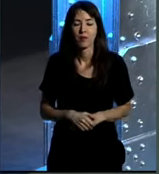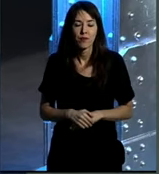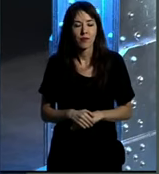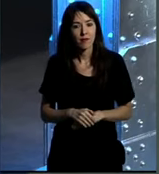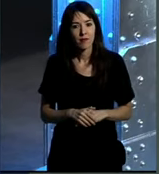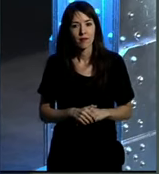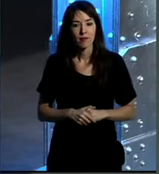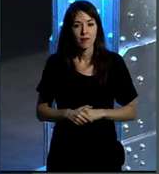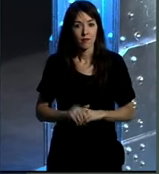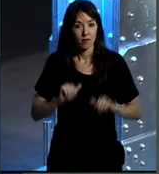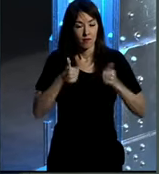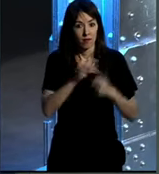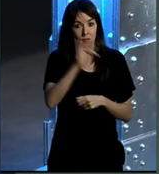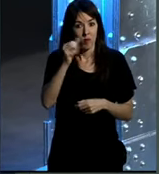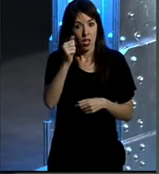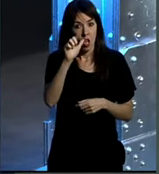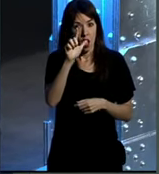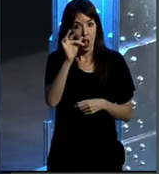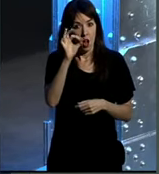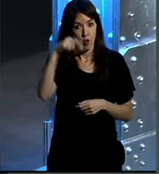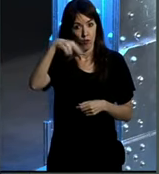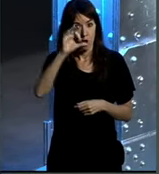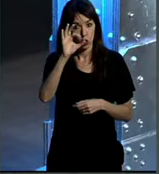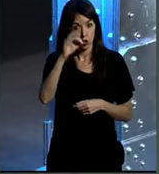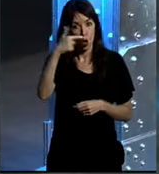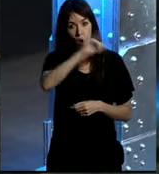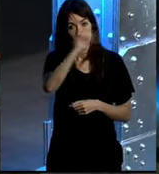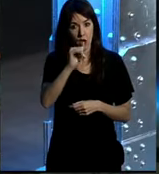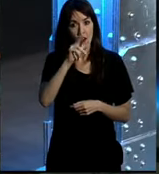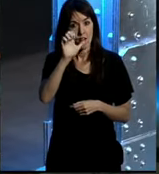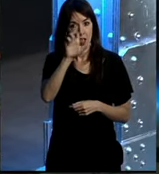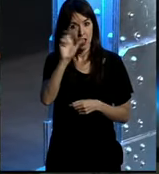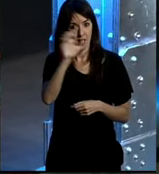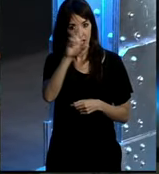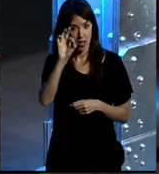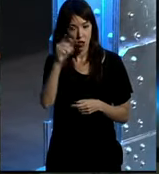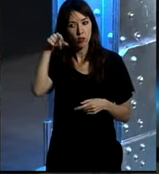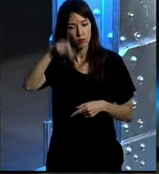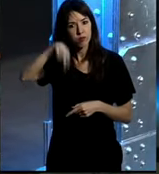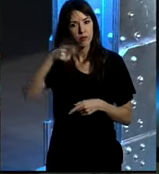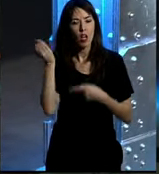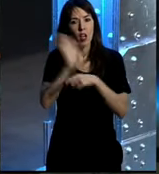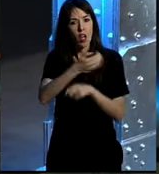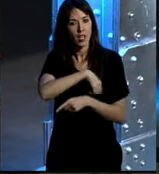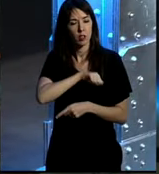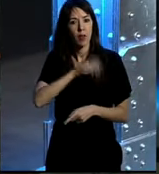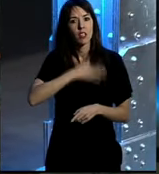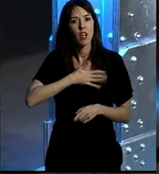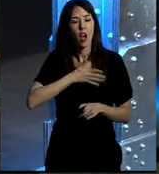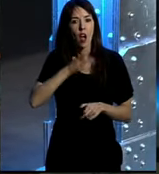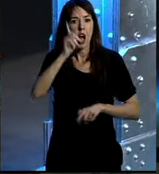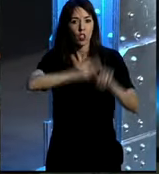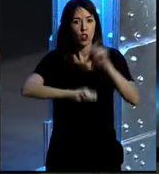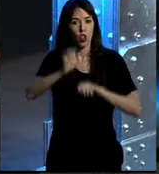comenzar dando la palabra a Alfonso González Herrero. Alfonso González Herrero es representante en España de la Asociación